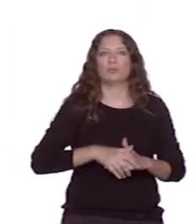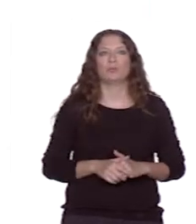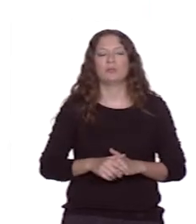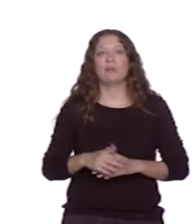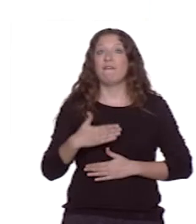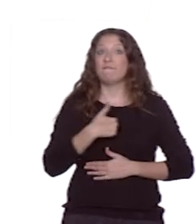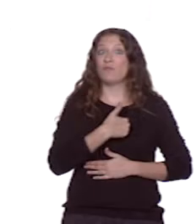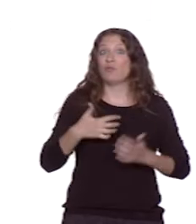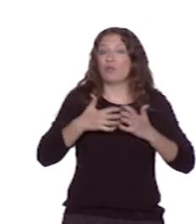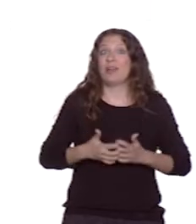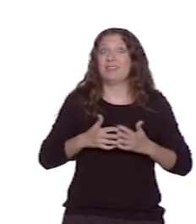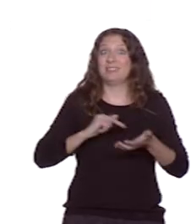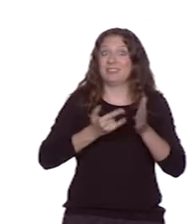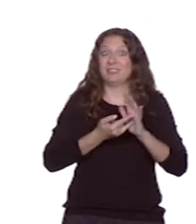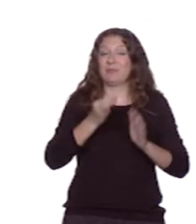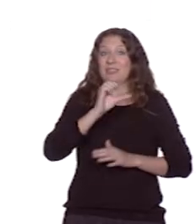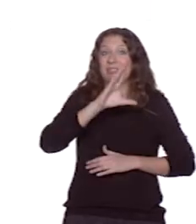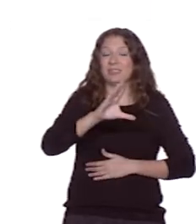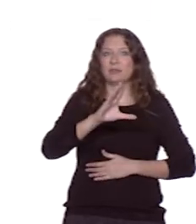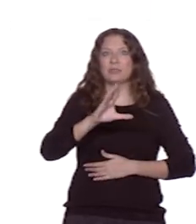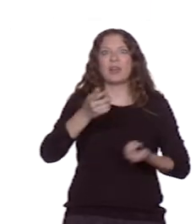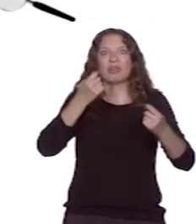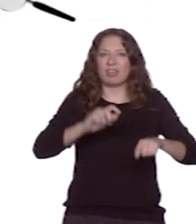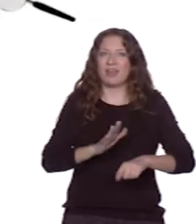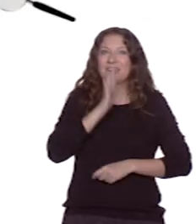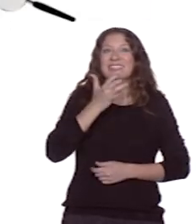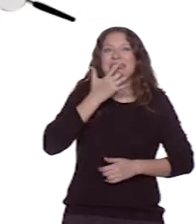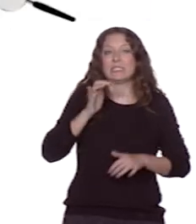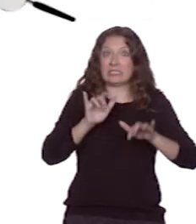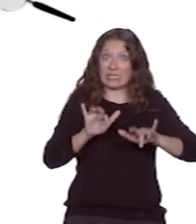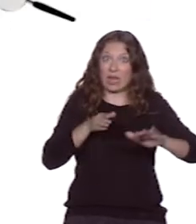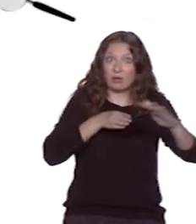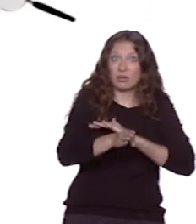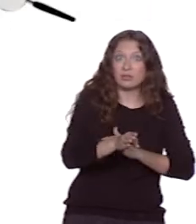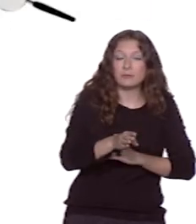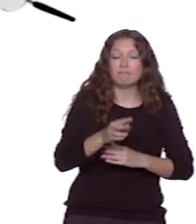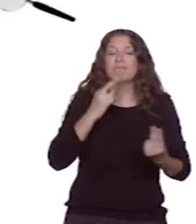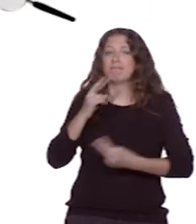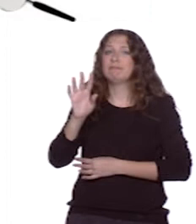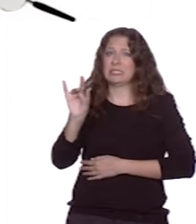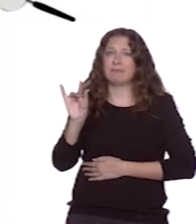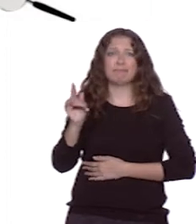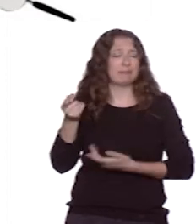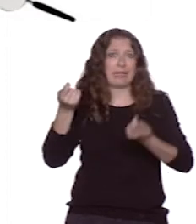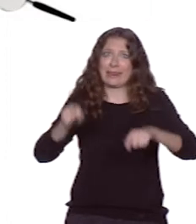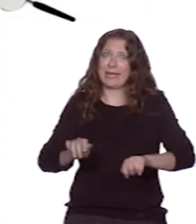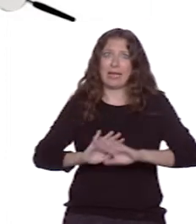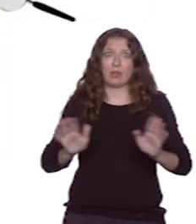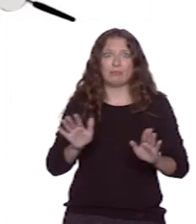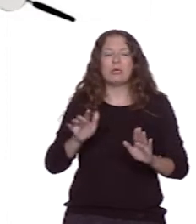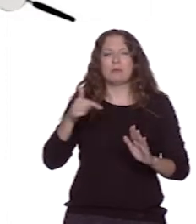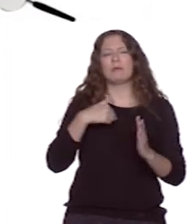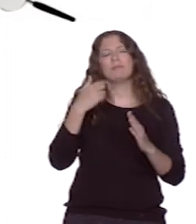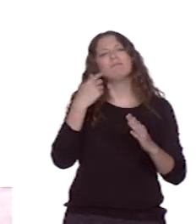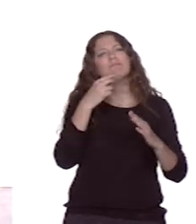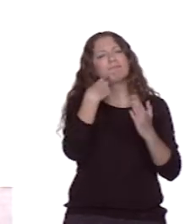funcionalidad del sistema TIC está cerrada al acceso por teclado? La respuesta es que sí, está cerrada, ya que he consultado las especificaciones del